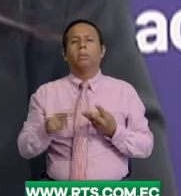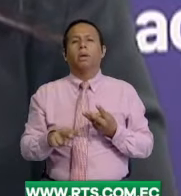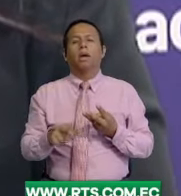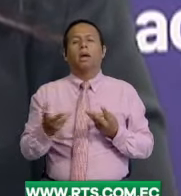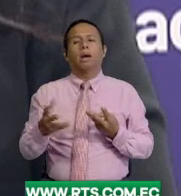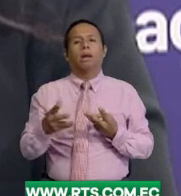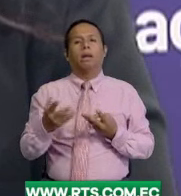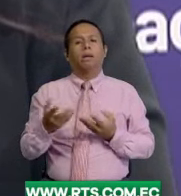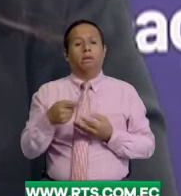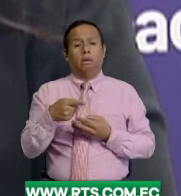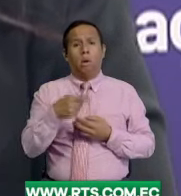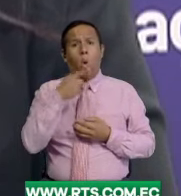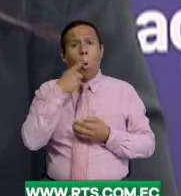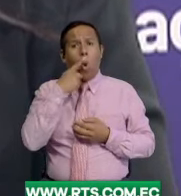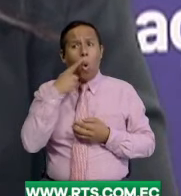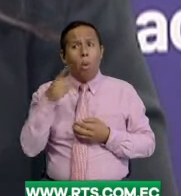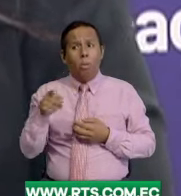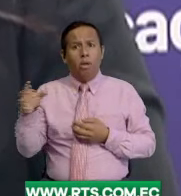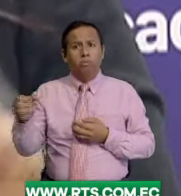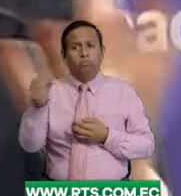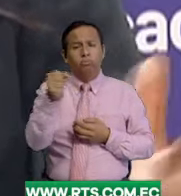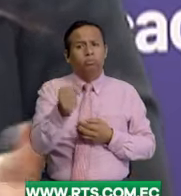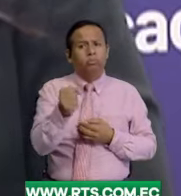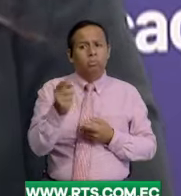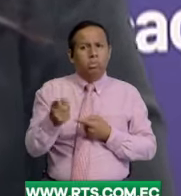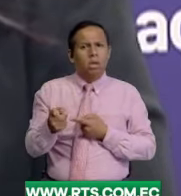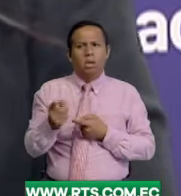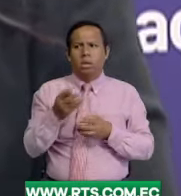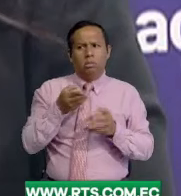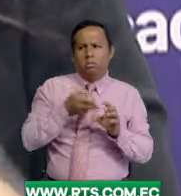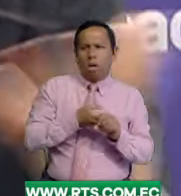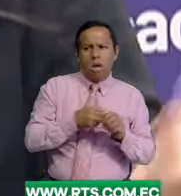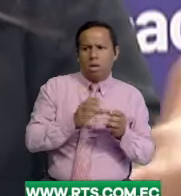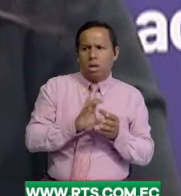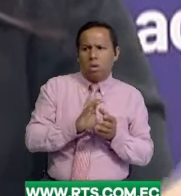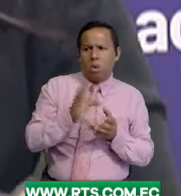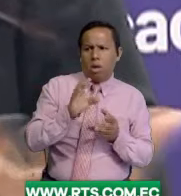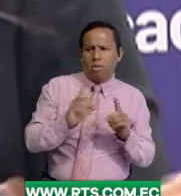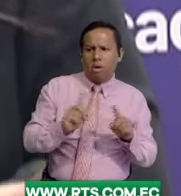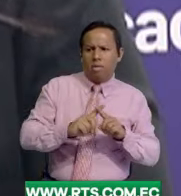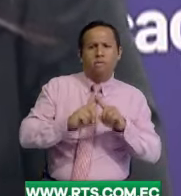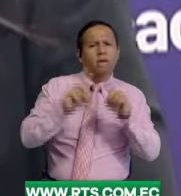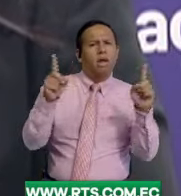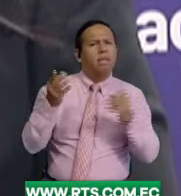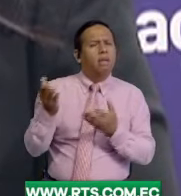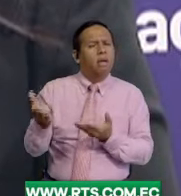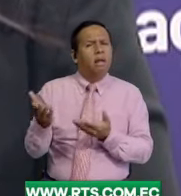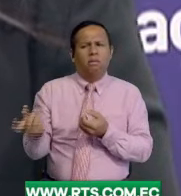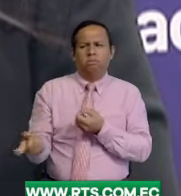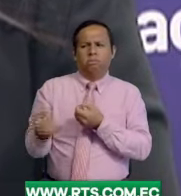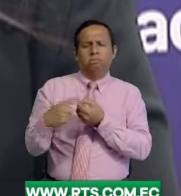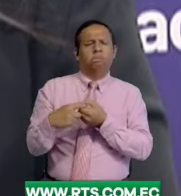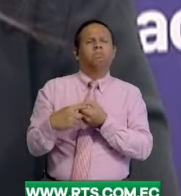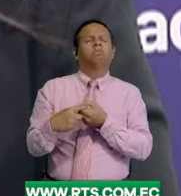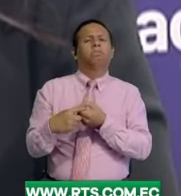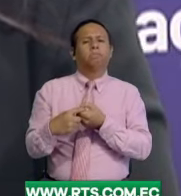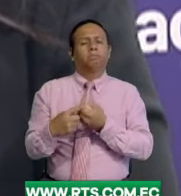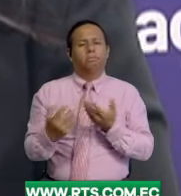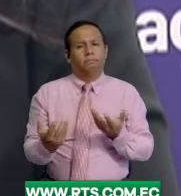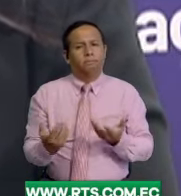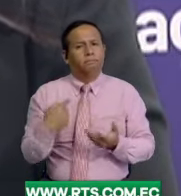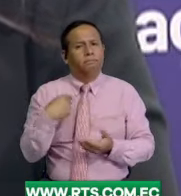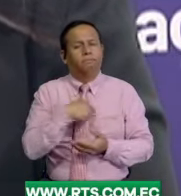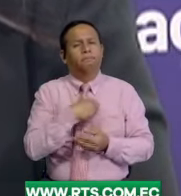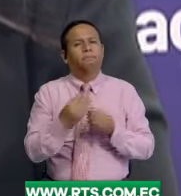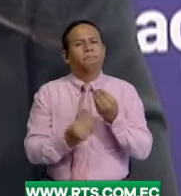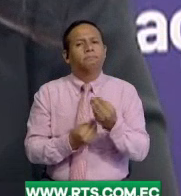ser el presunto agresor, al no ser parte de la comunidad educativa, ser una persona ajena a la comunidad educativa, la ruta lo que